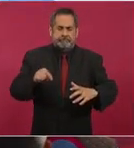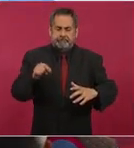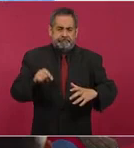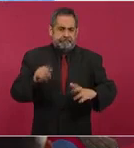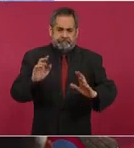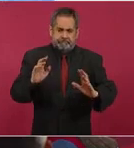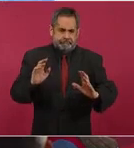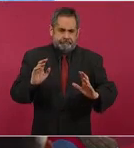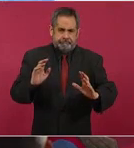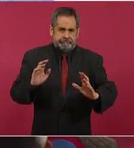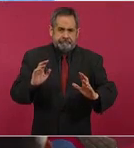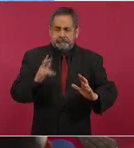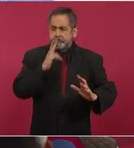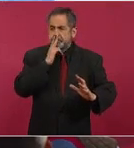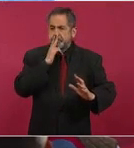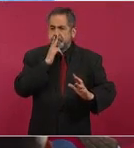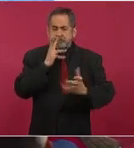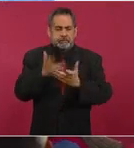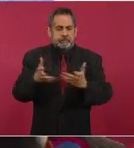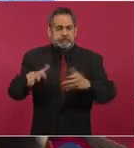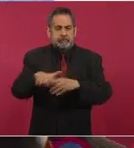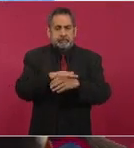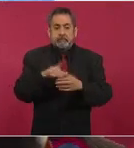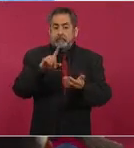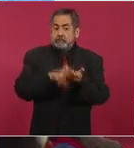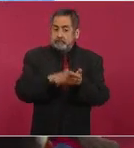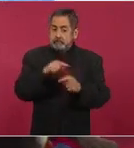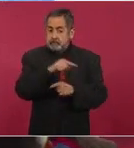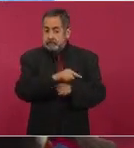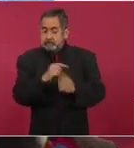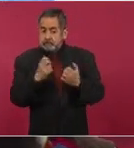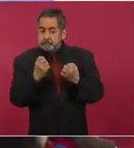el medio ambiente, porque aquí hay zonas